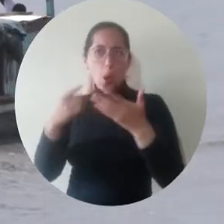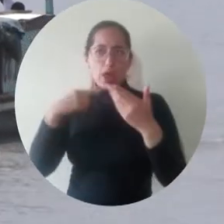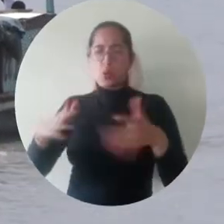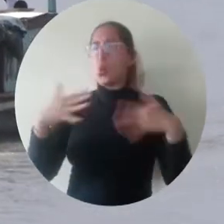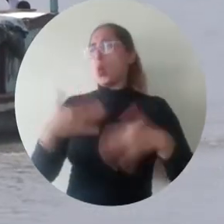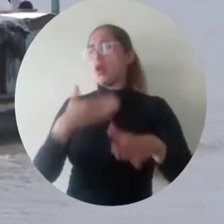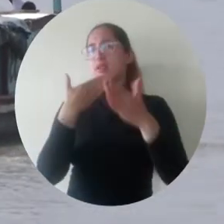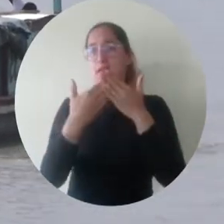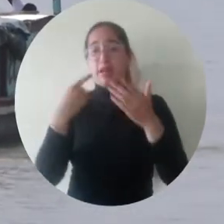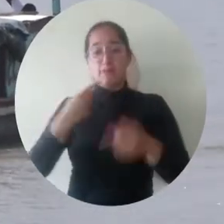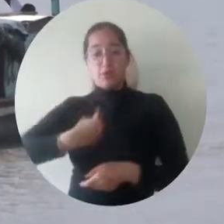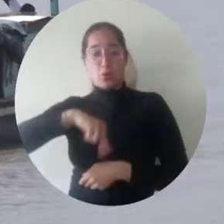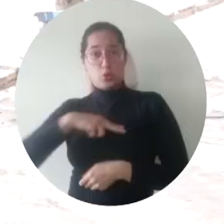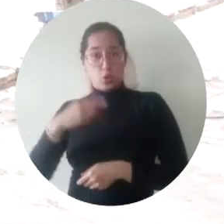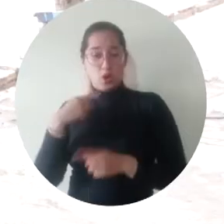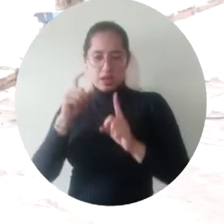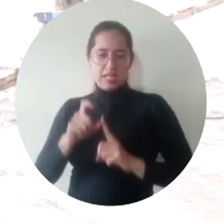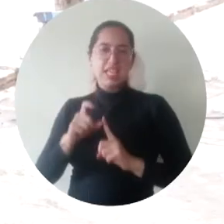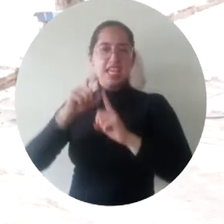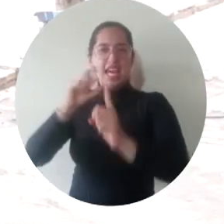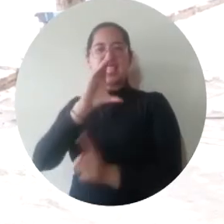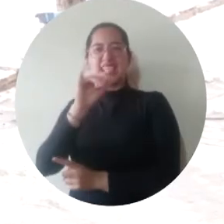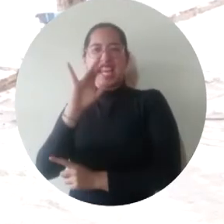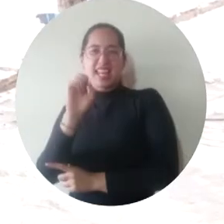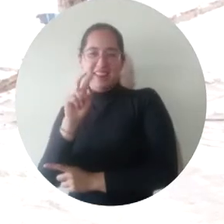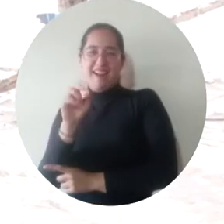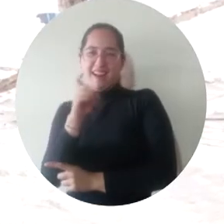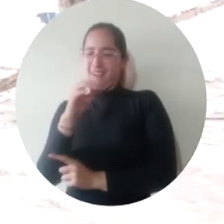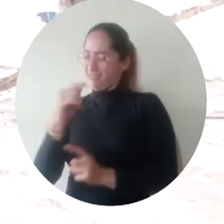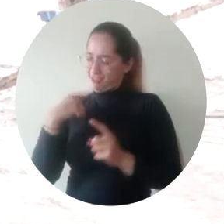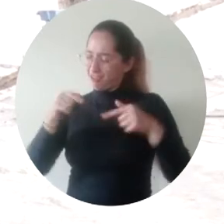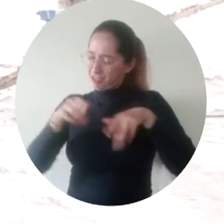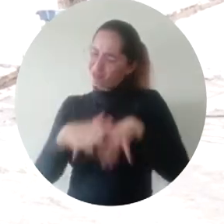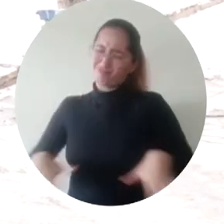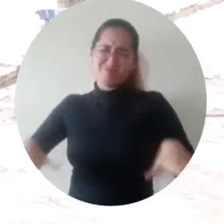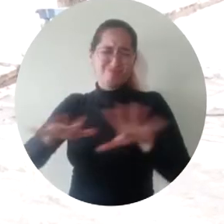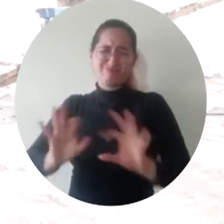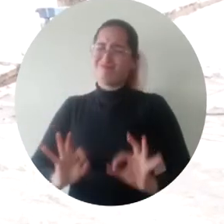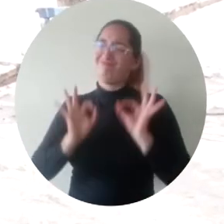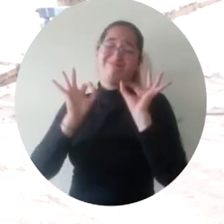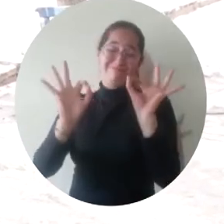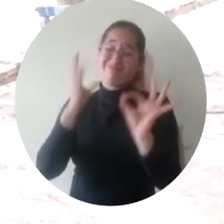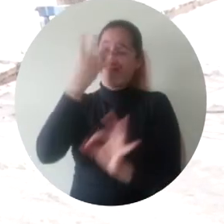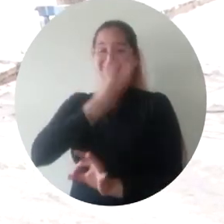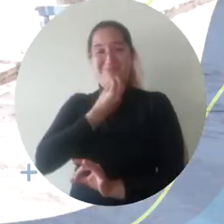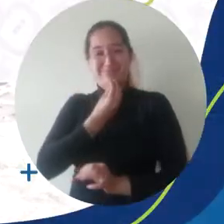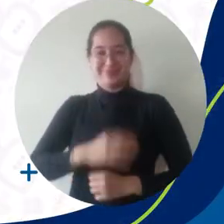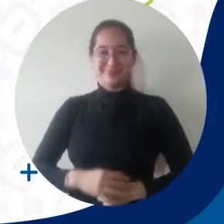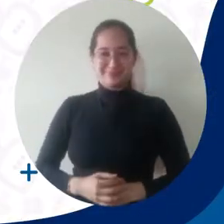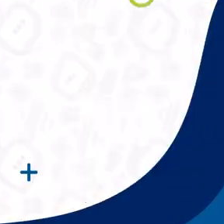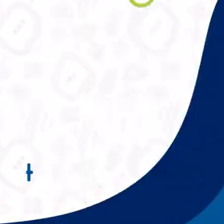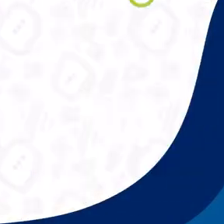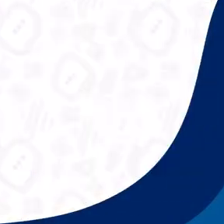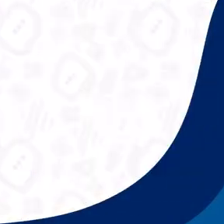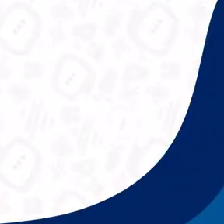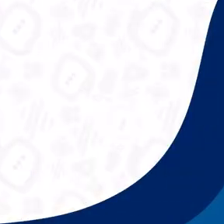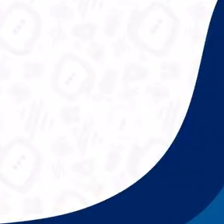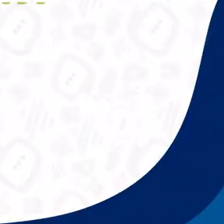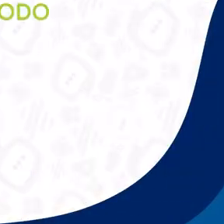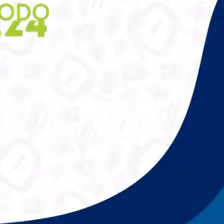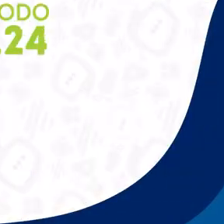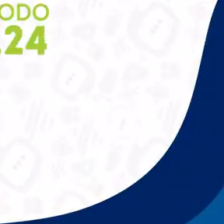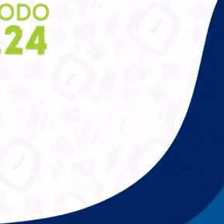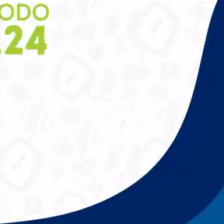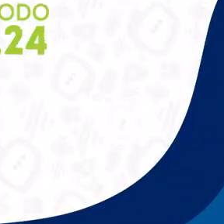tierra Sitio Nevera. Somos río, somos mar, somos ciénaga, somos Sitio Nuevo, un territorio mágico. Universidad de